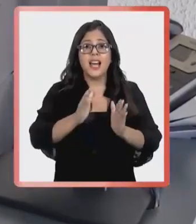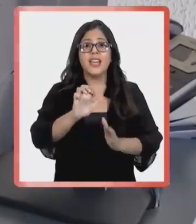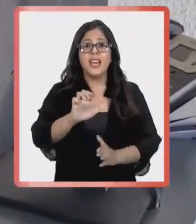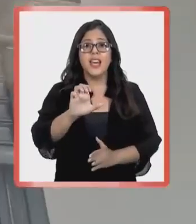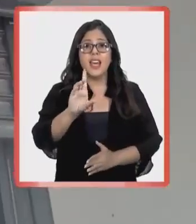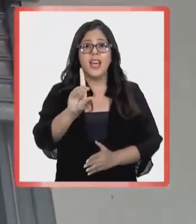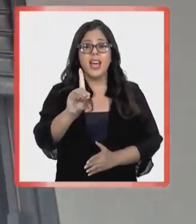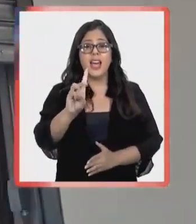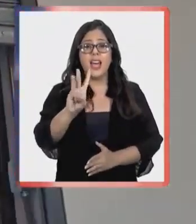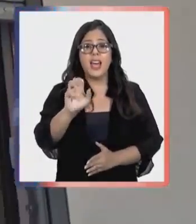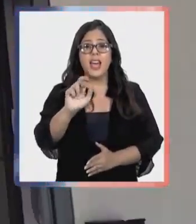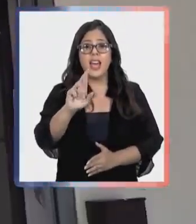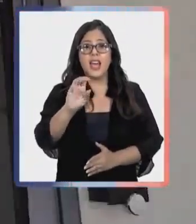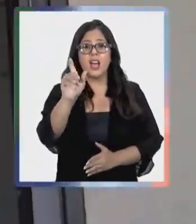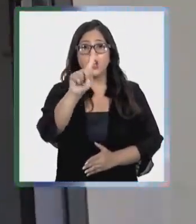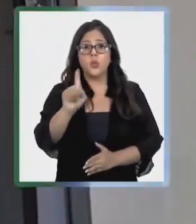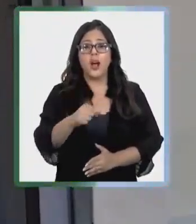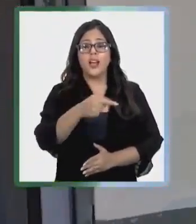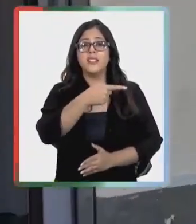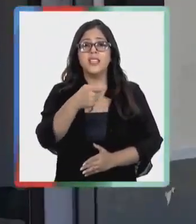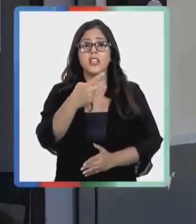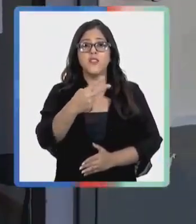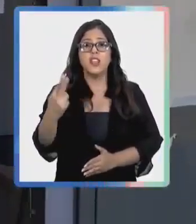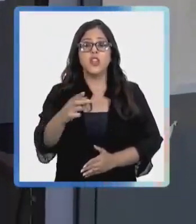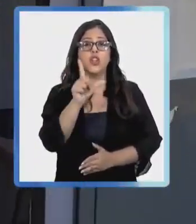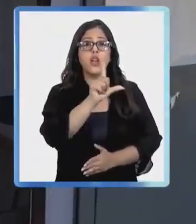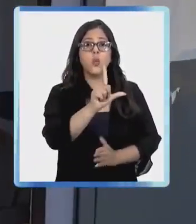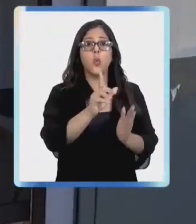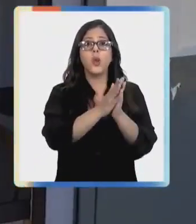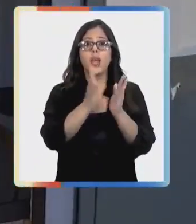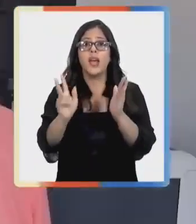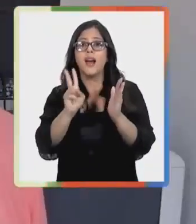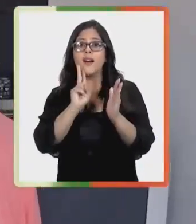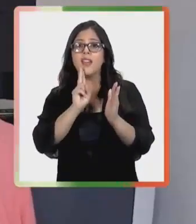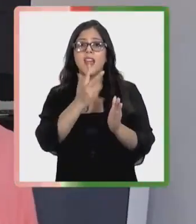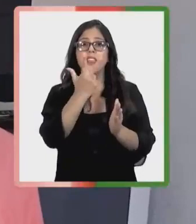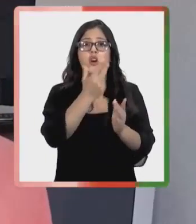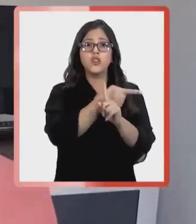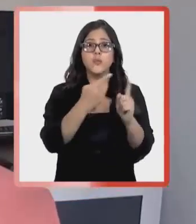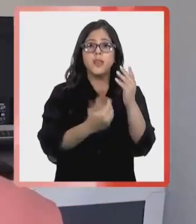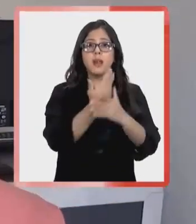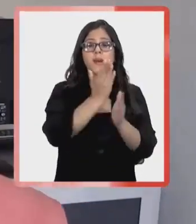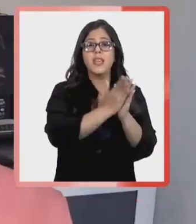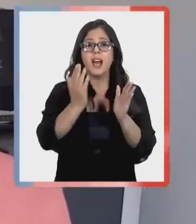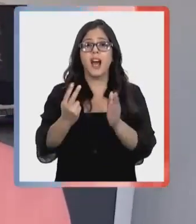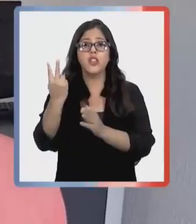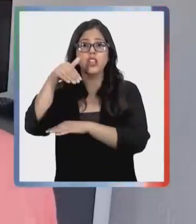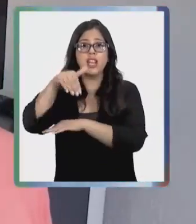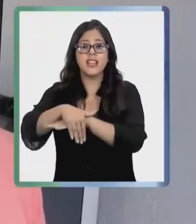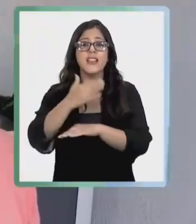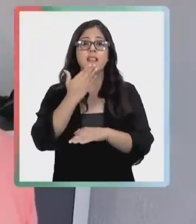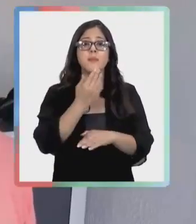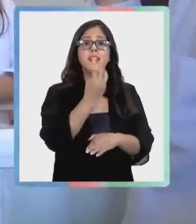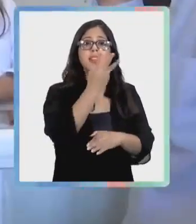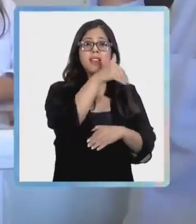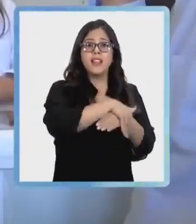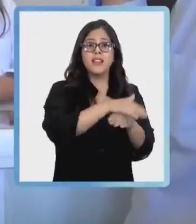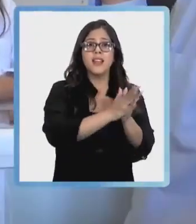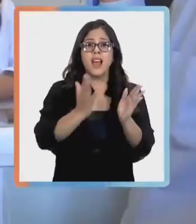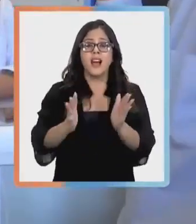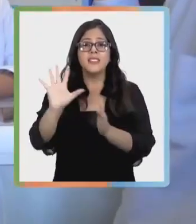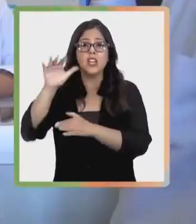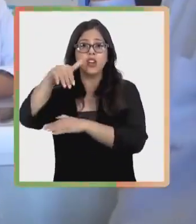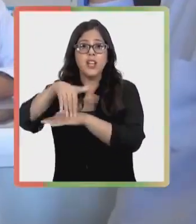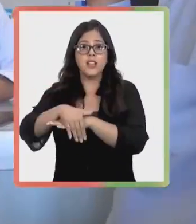calle Edwards, número 122, en horario de lunes a viernes de 8.30 a 14 horas y de 15 a